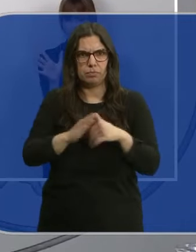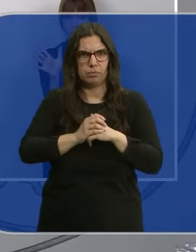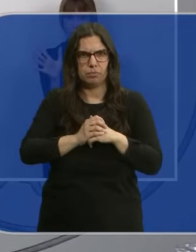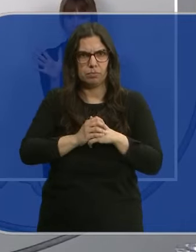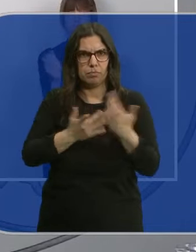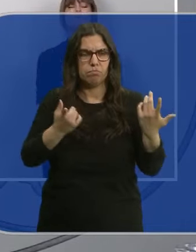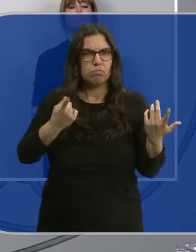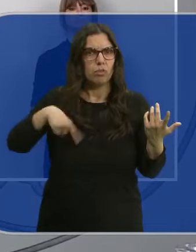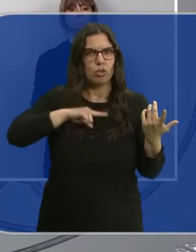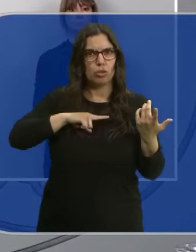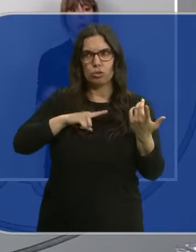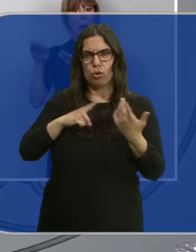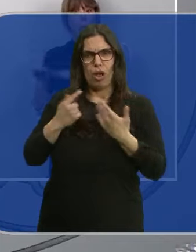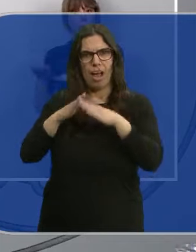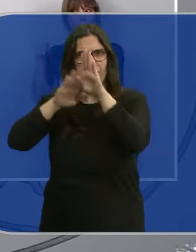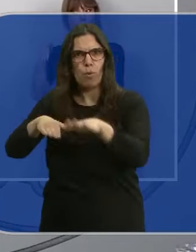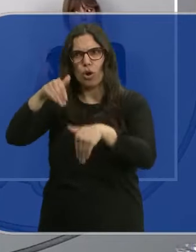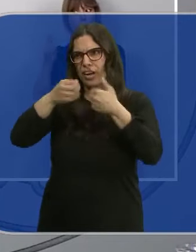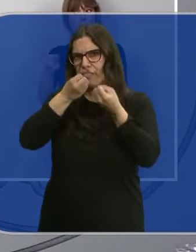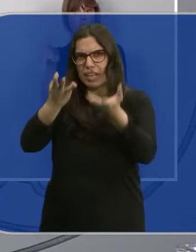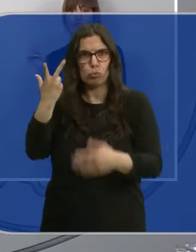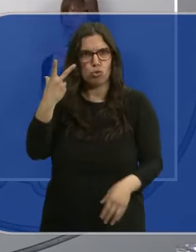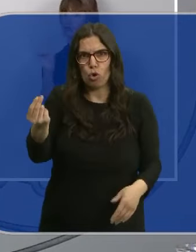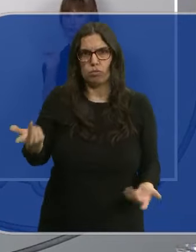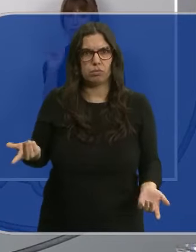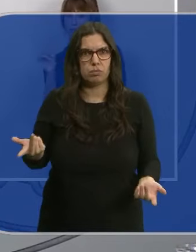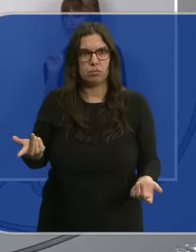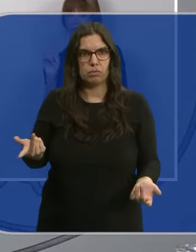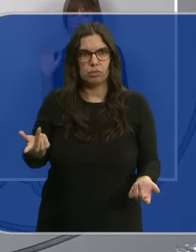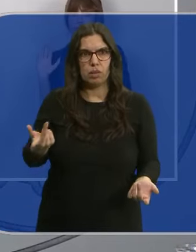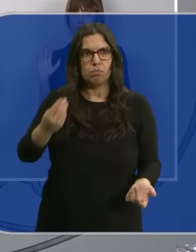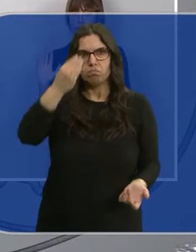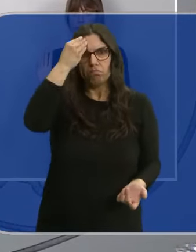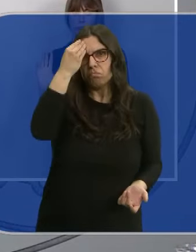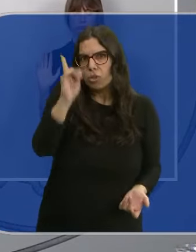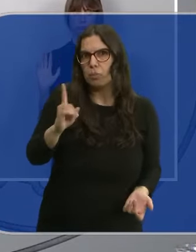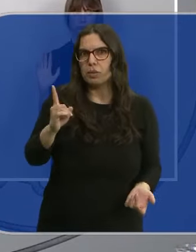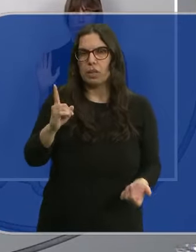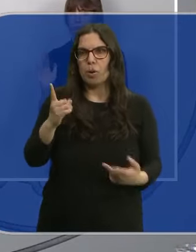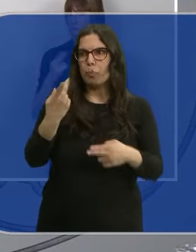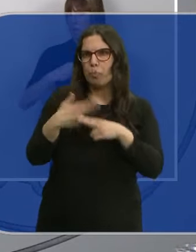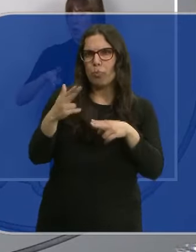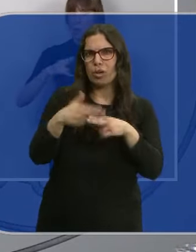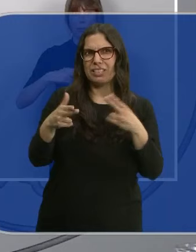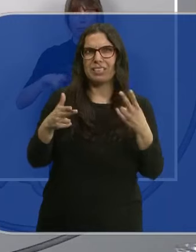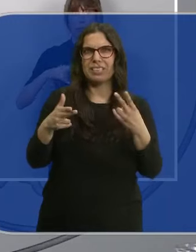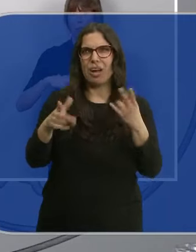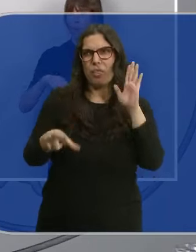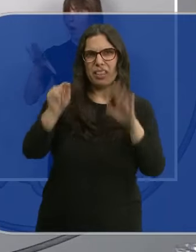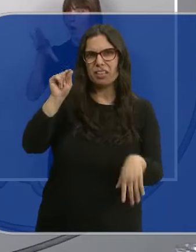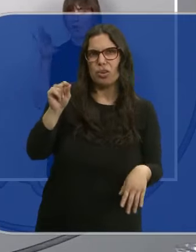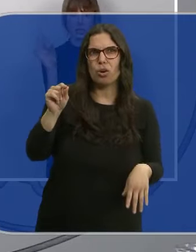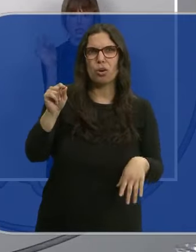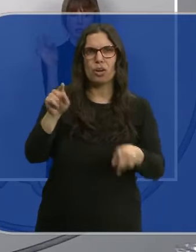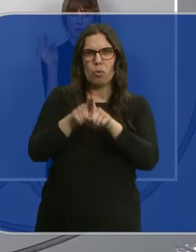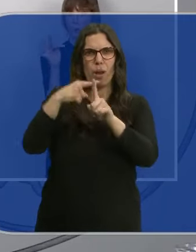No estamos a favor de un referéndum y, desde luego, no nos parece una política en absoluto, una decisión